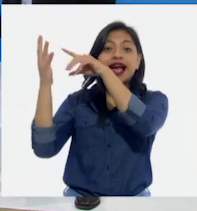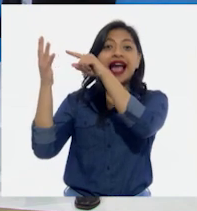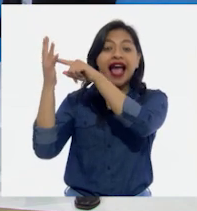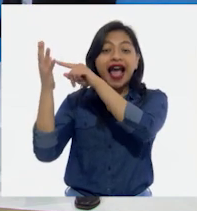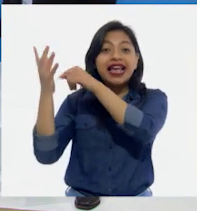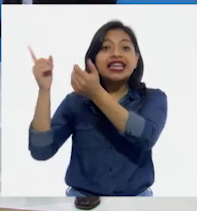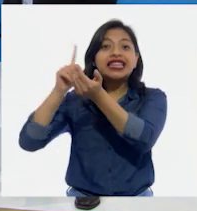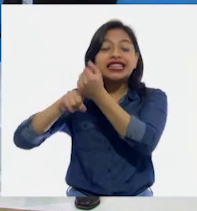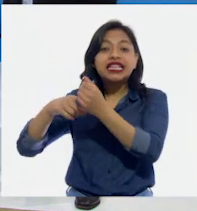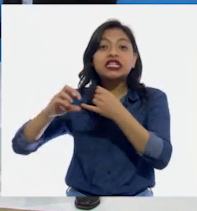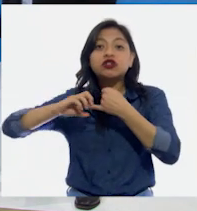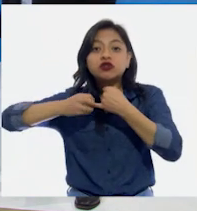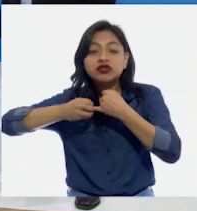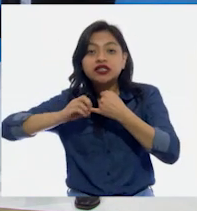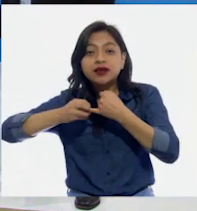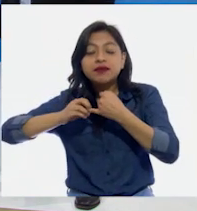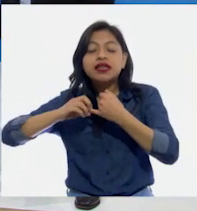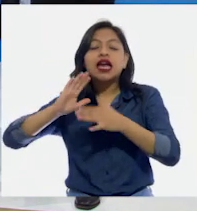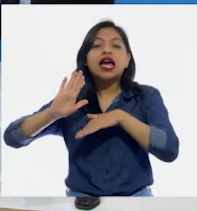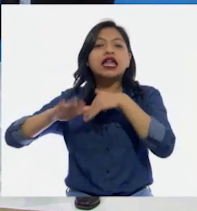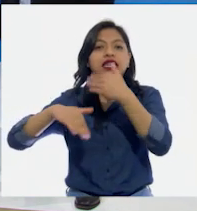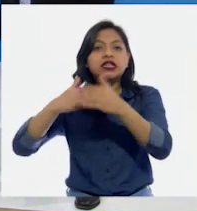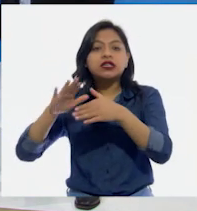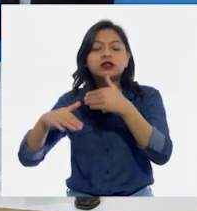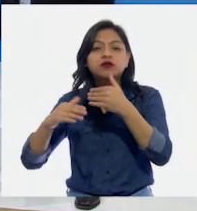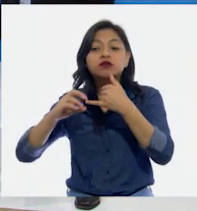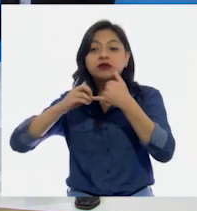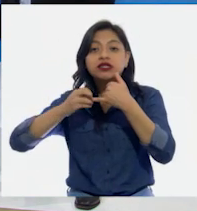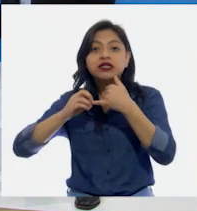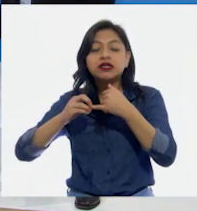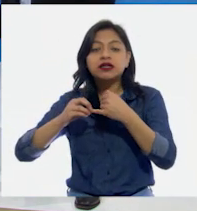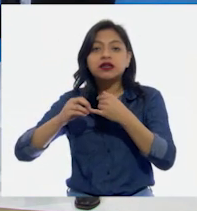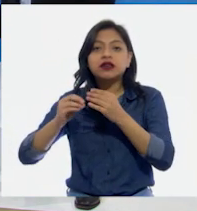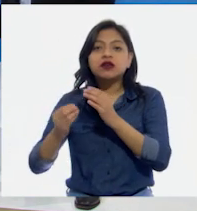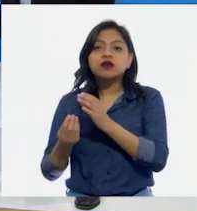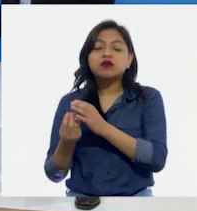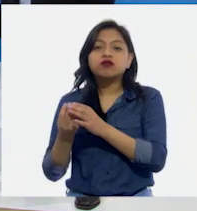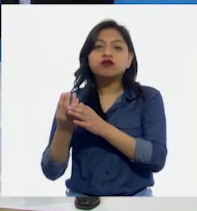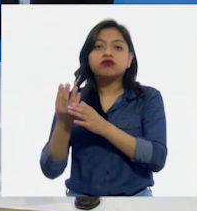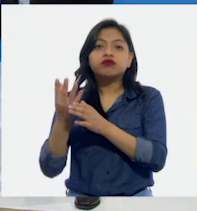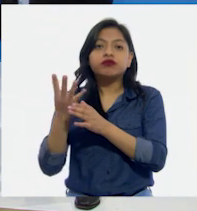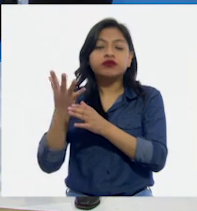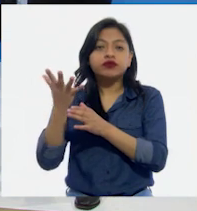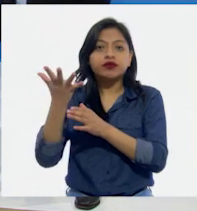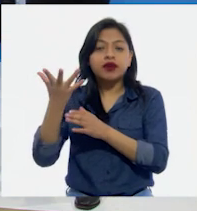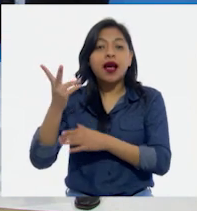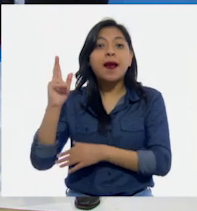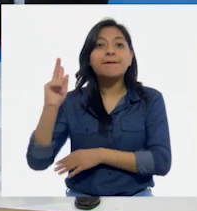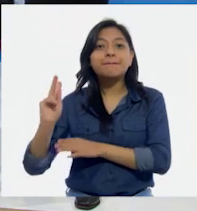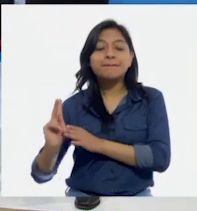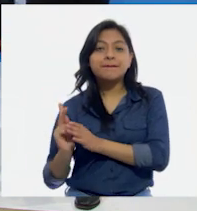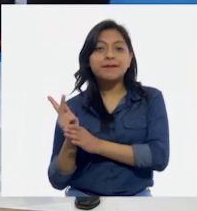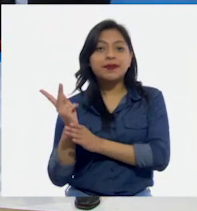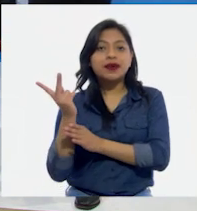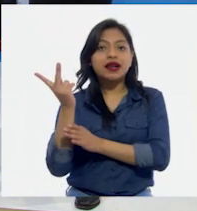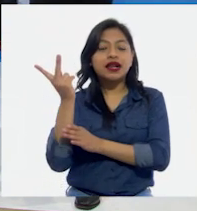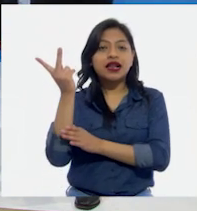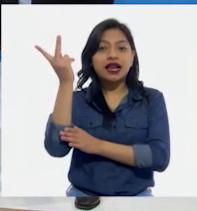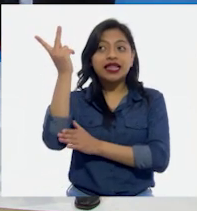esa semilla, bueno, salen unos frutos, perdón, de esa semilla del fruto sale una planta que crece y